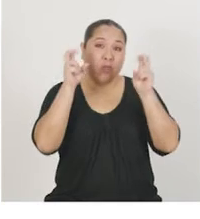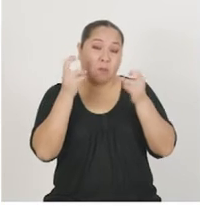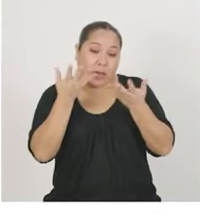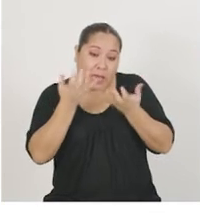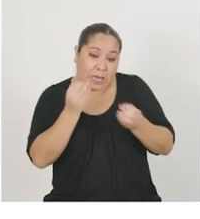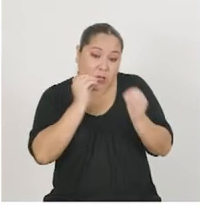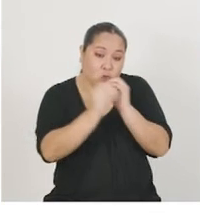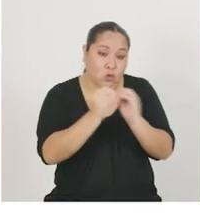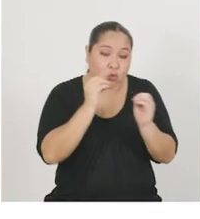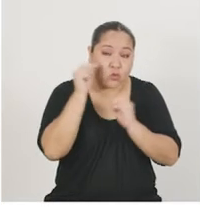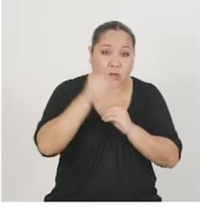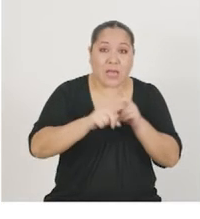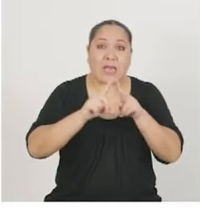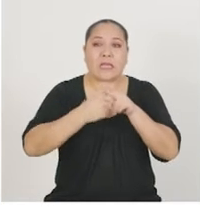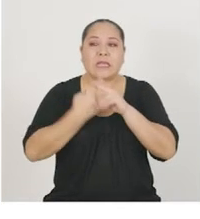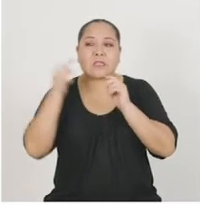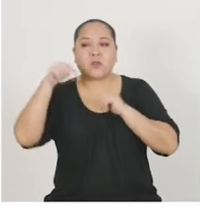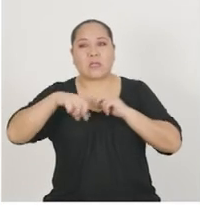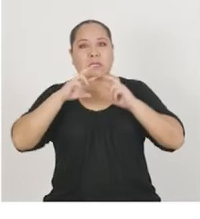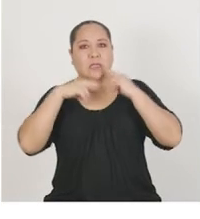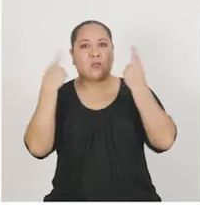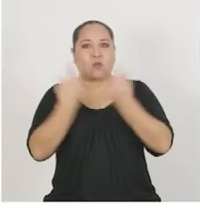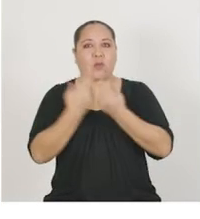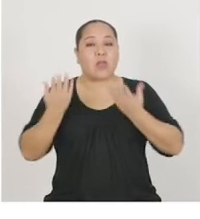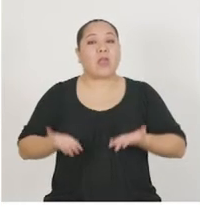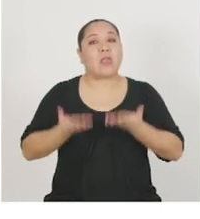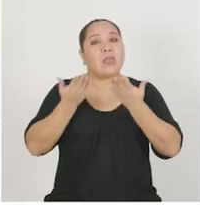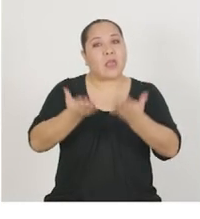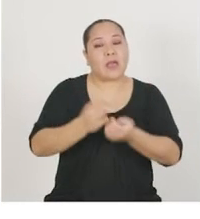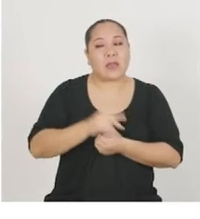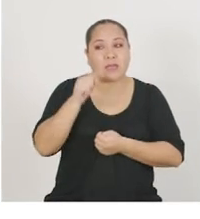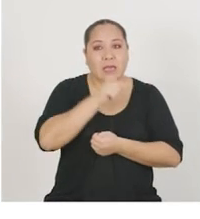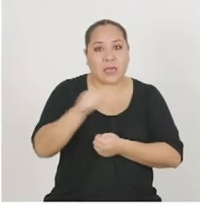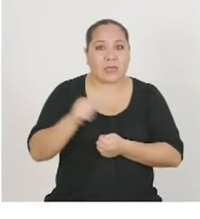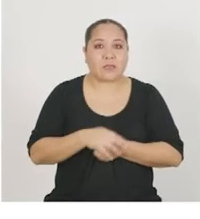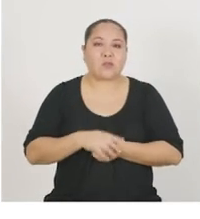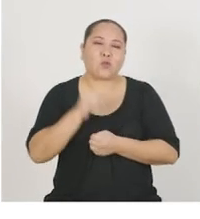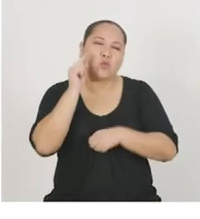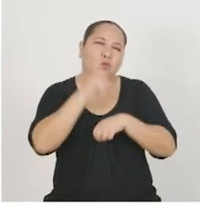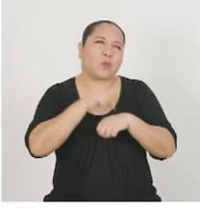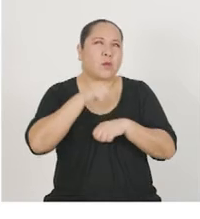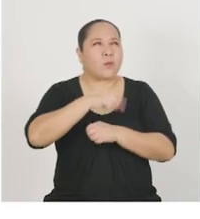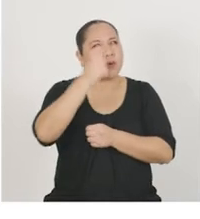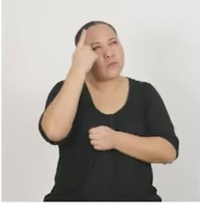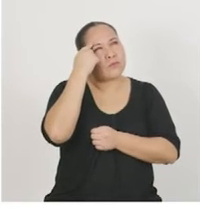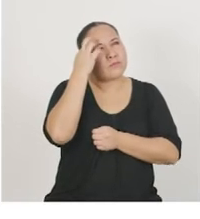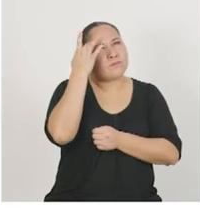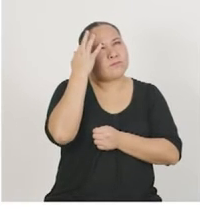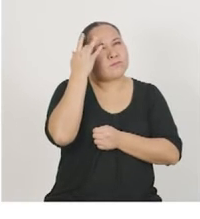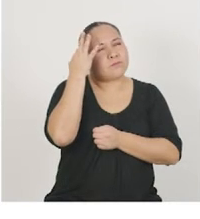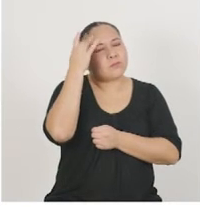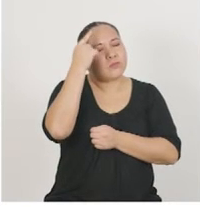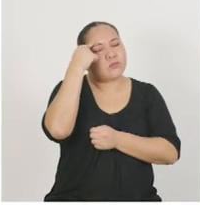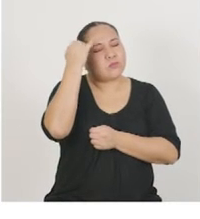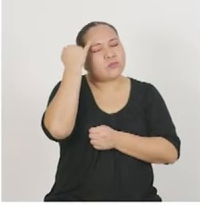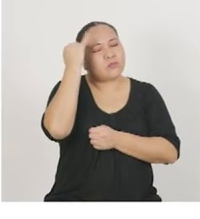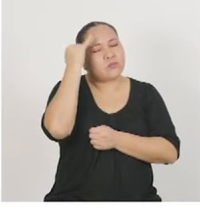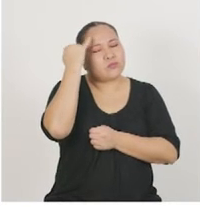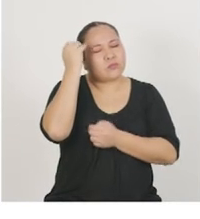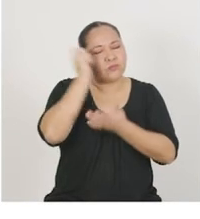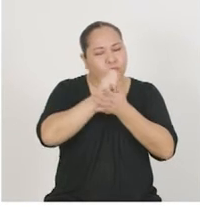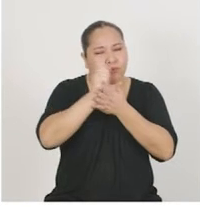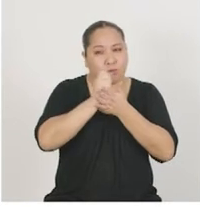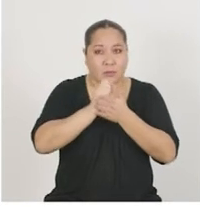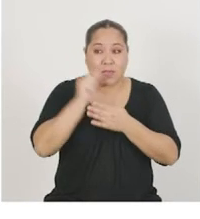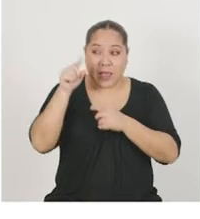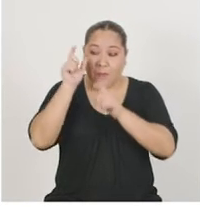se quiere abordar o solucionar al inicio de la sesión. Y dejar que, a través de un momento del brainstorming, las